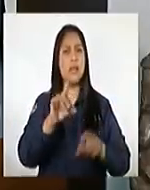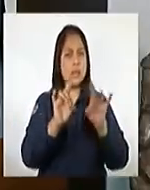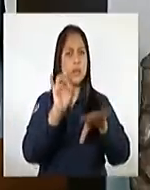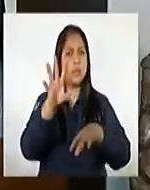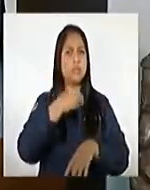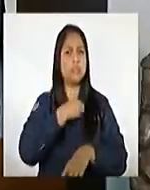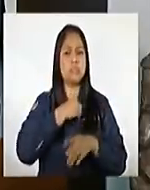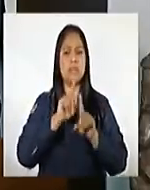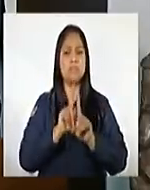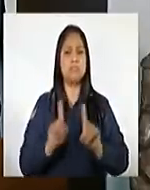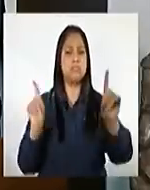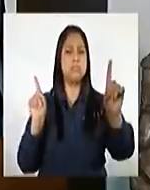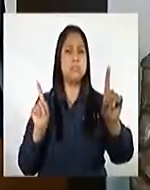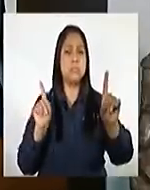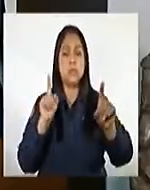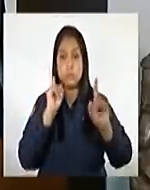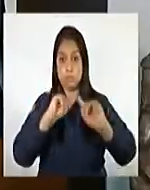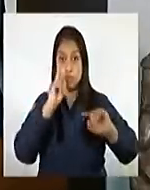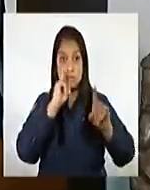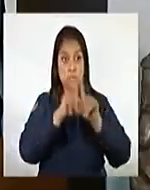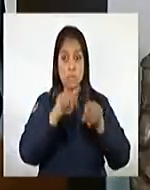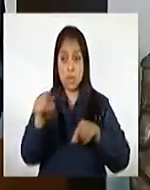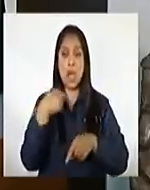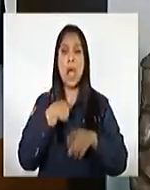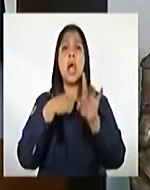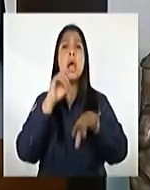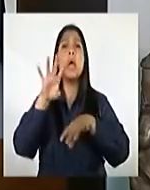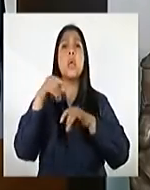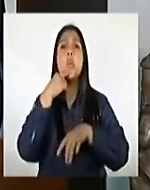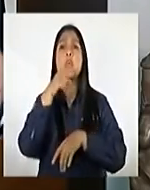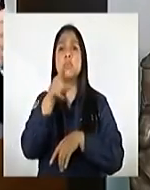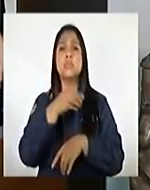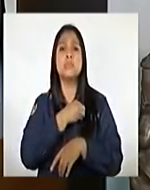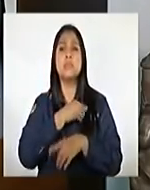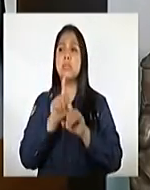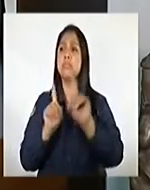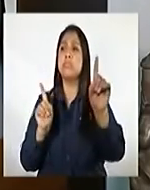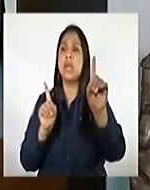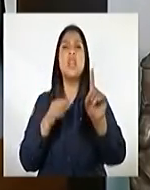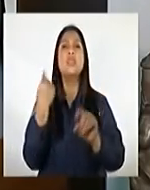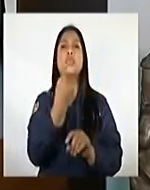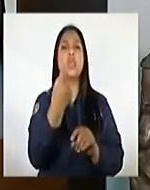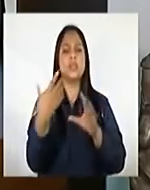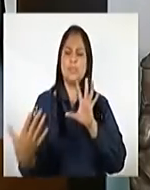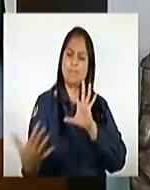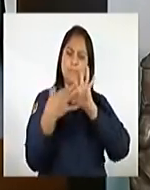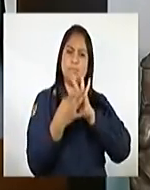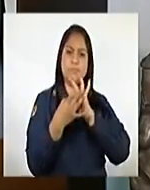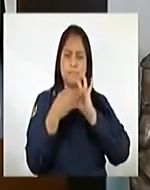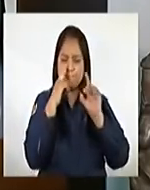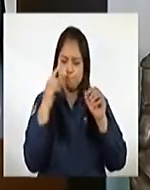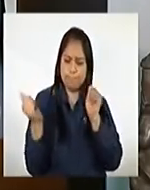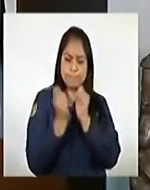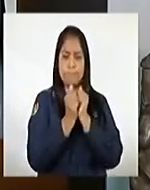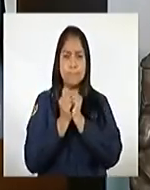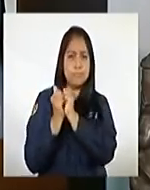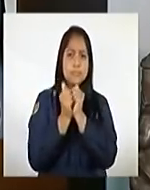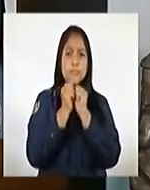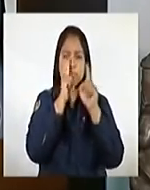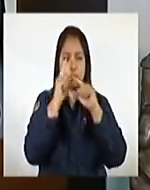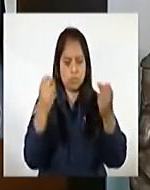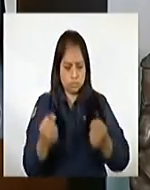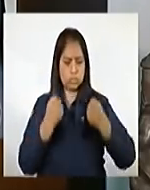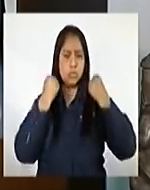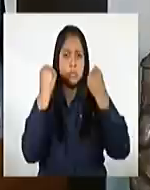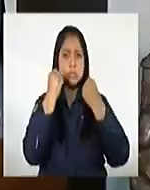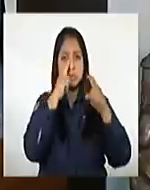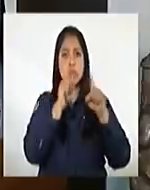división. Pero mientras unos pocos fomentan la división, la gran mayoría de la nación nos uniremos y nos levantaremos y nos levantaremos más